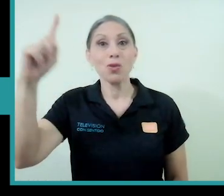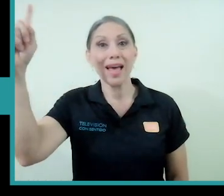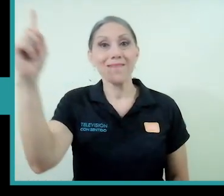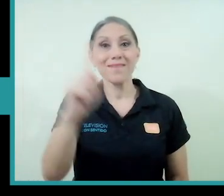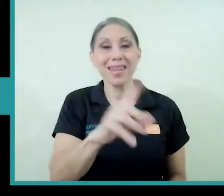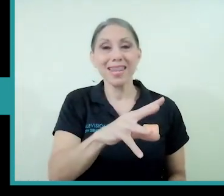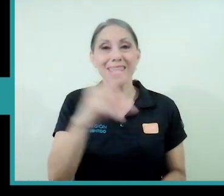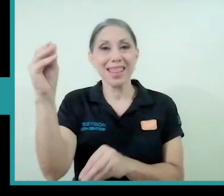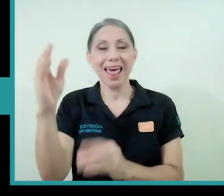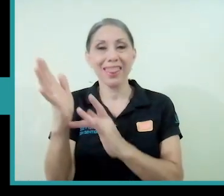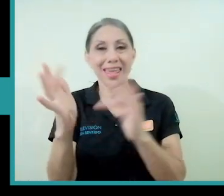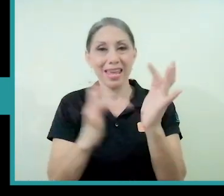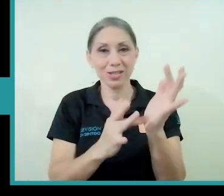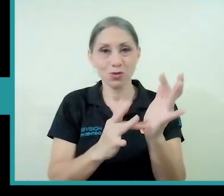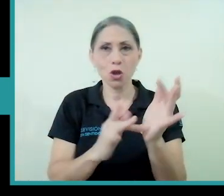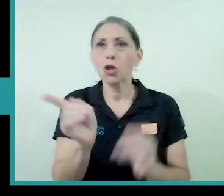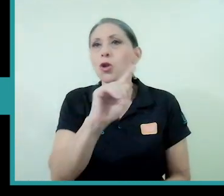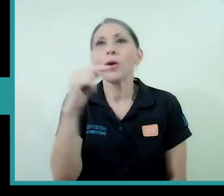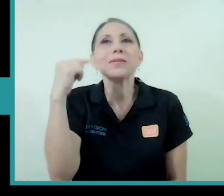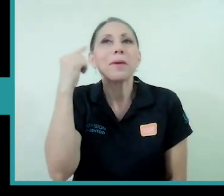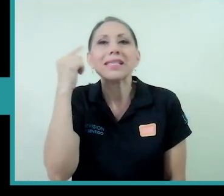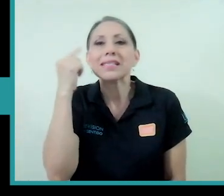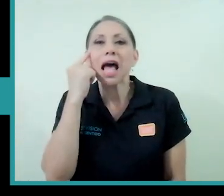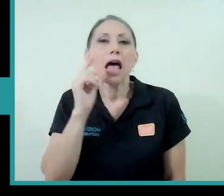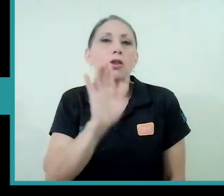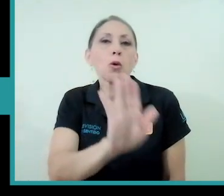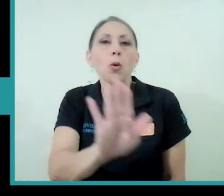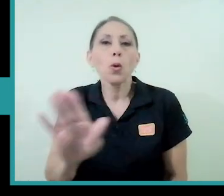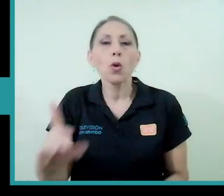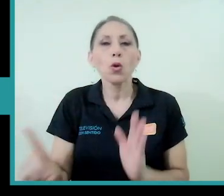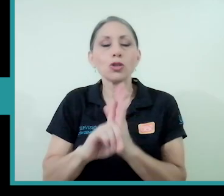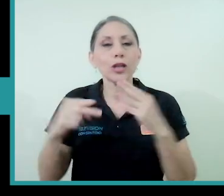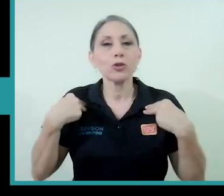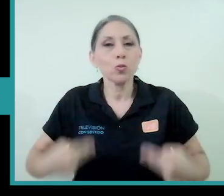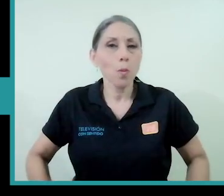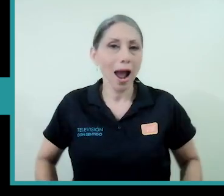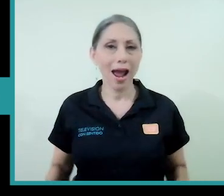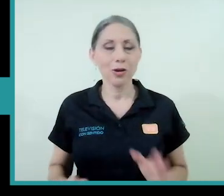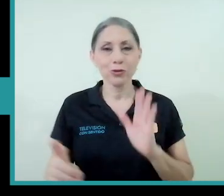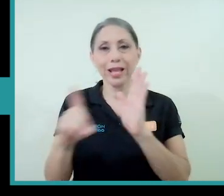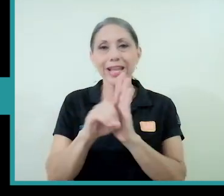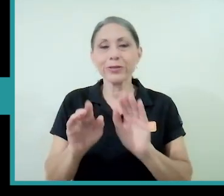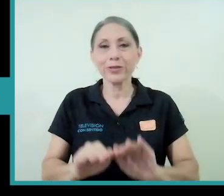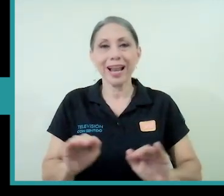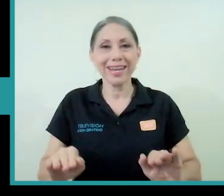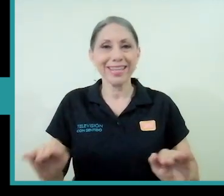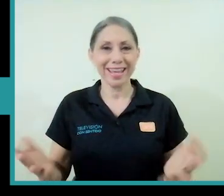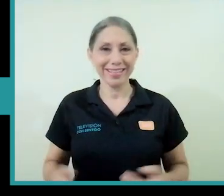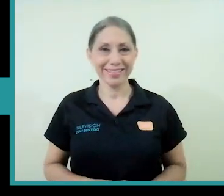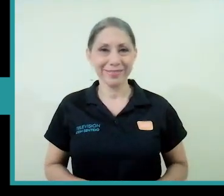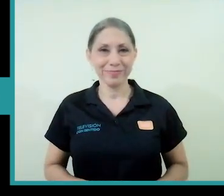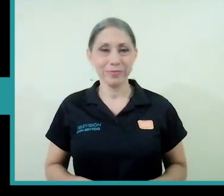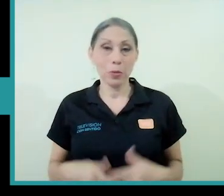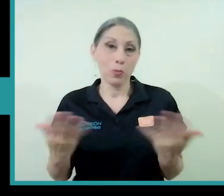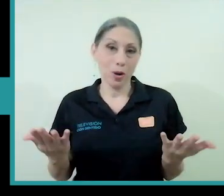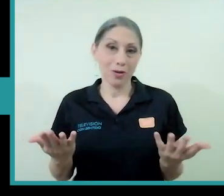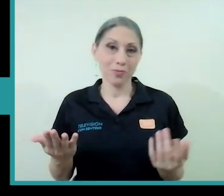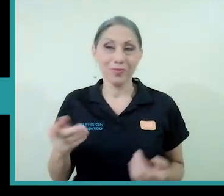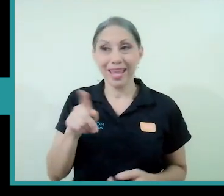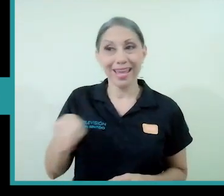pensando en, no sé, en los derechos humanos, en los derechos de la niñez. Bueno, estos pastores